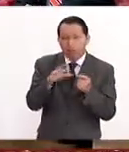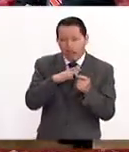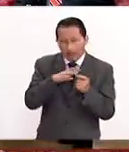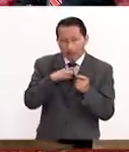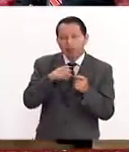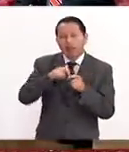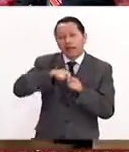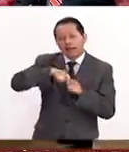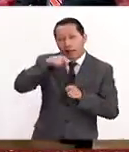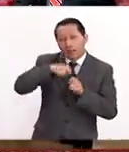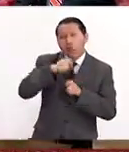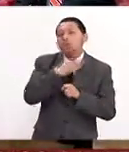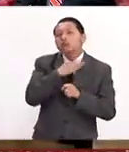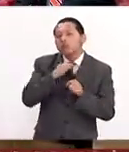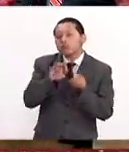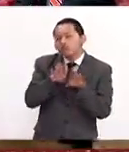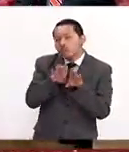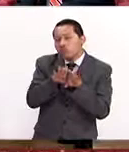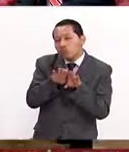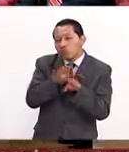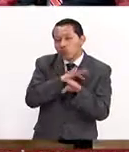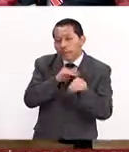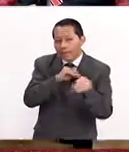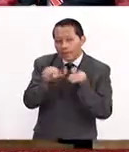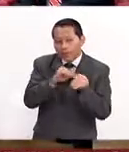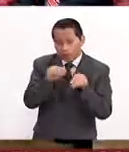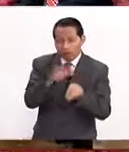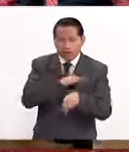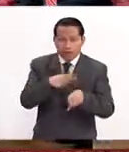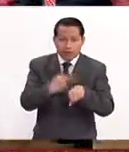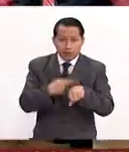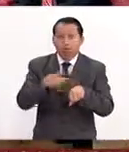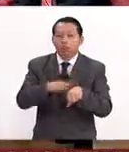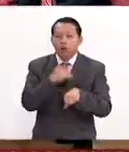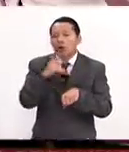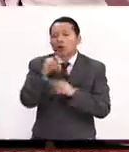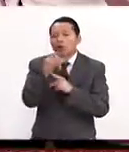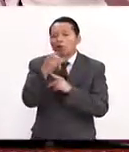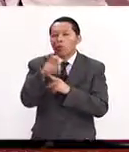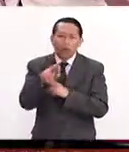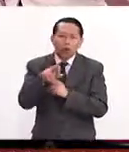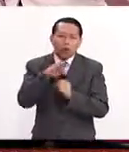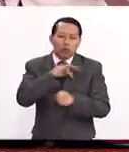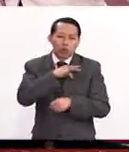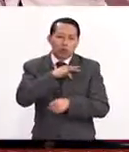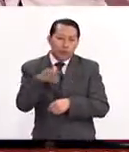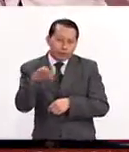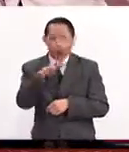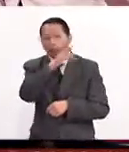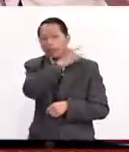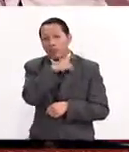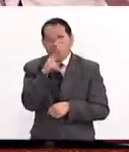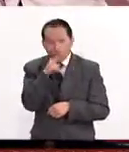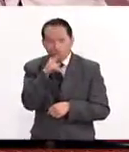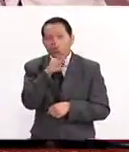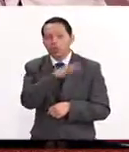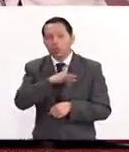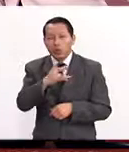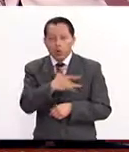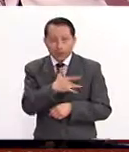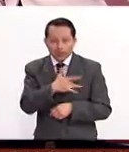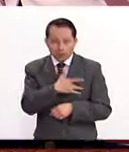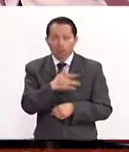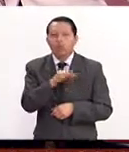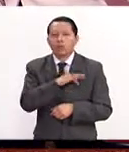mueven a las cuerdas vocales. Estos nervios se pueden enfermar por tumores en pulmones, por tumores en corazón,